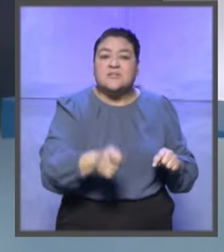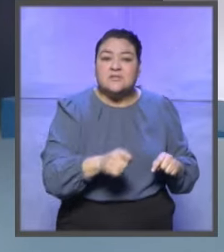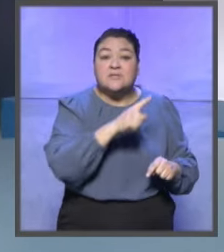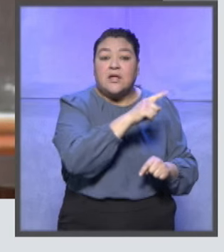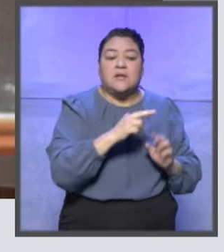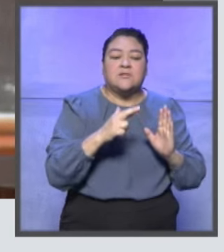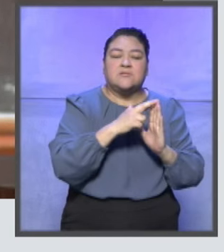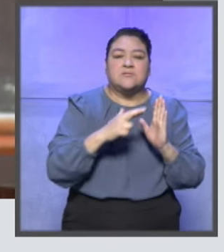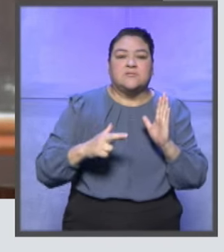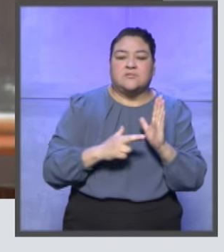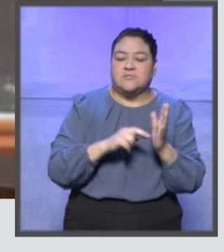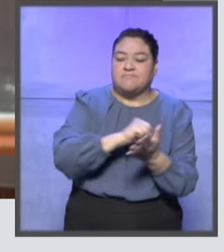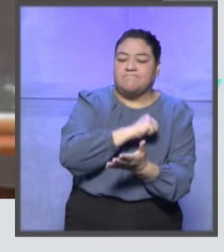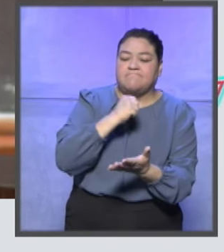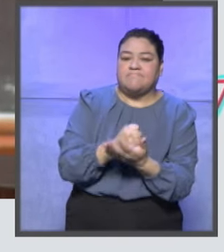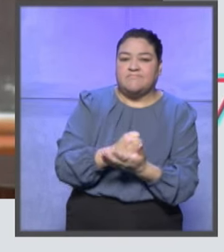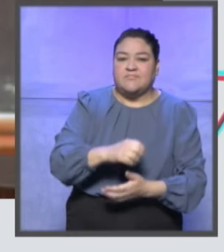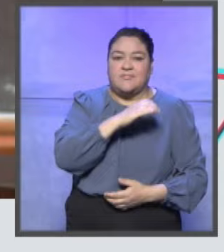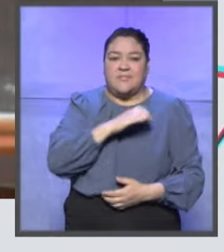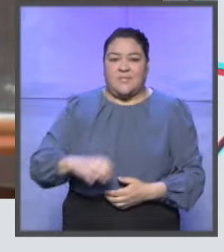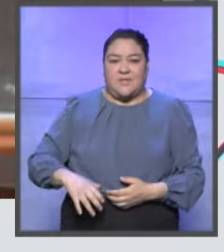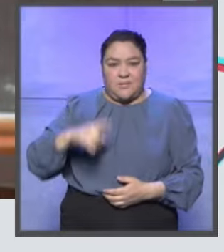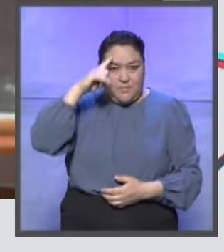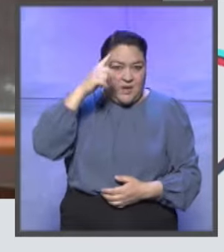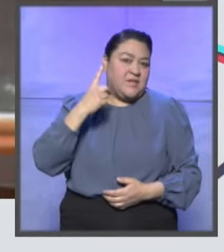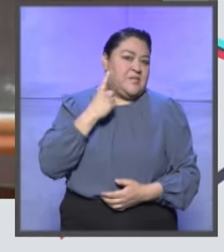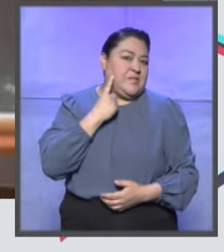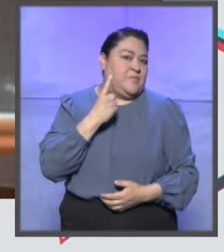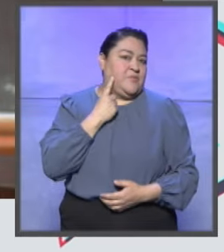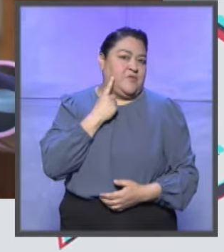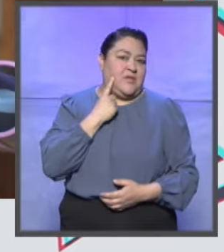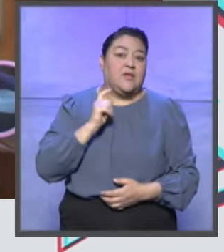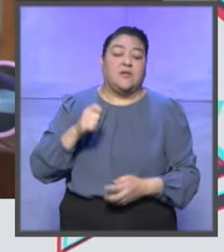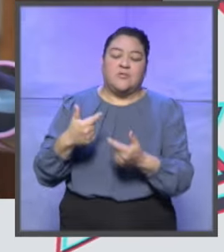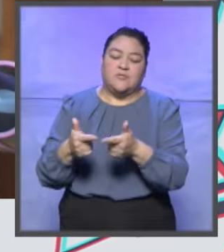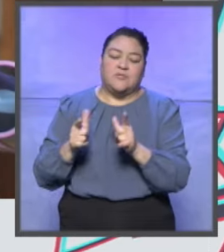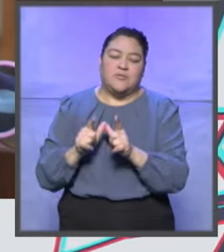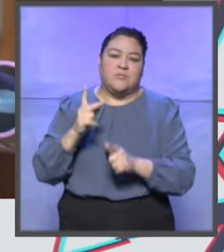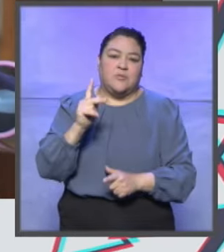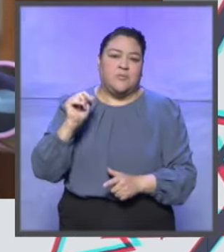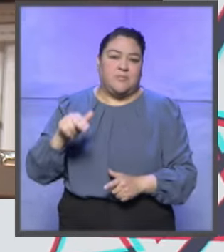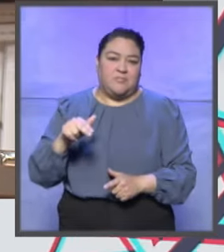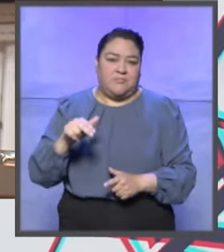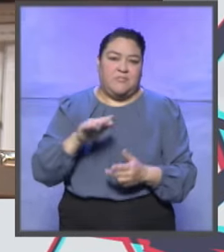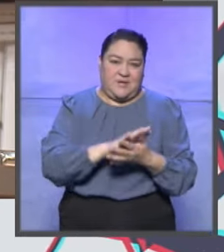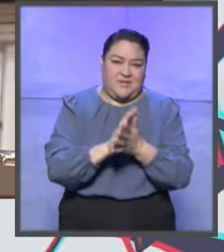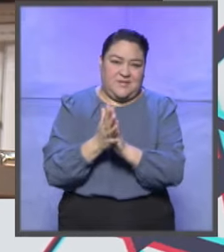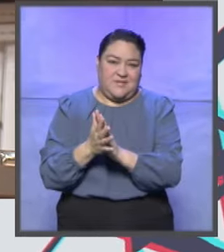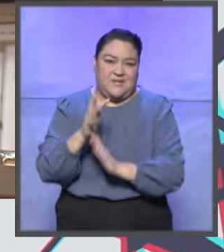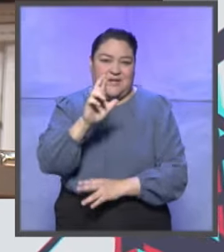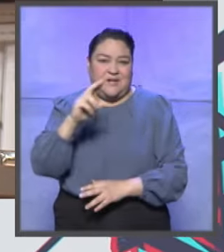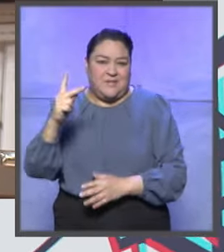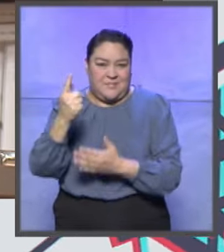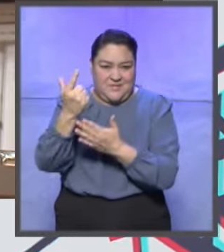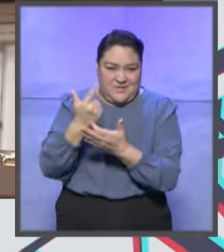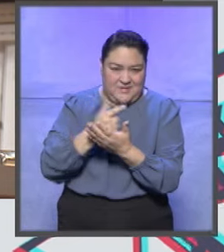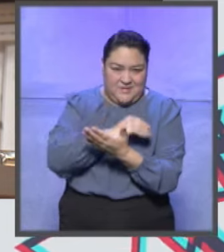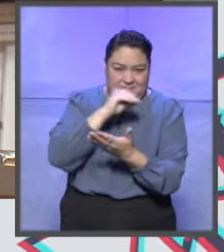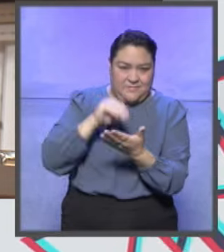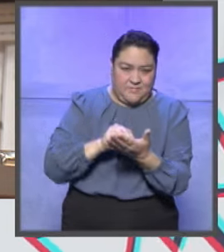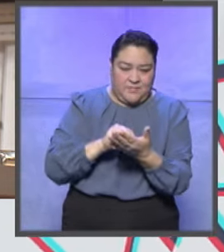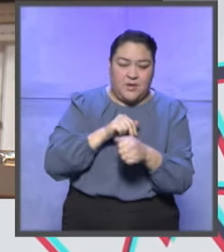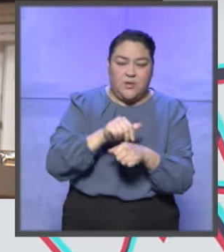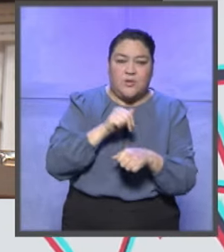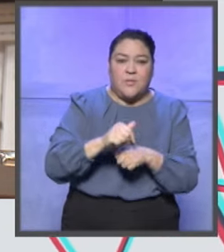Electoral, que aprobó el registro de una candidatura a Diputación Federal del Partido Acción Nacional por el principio de representación